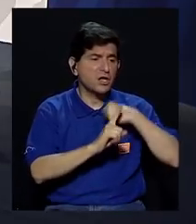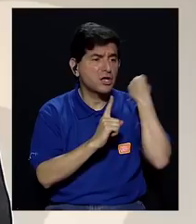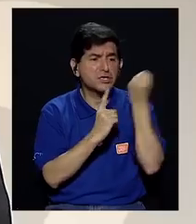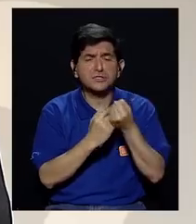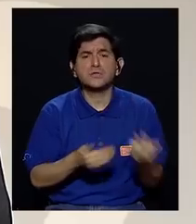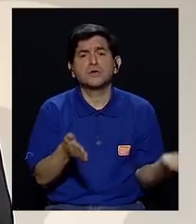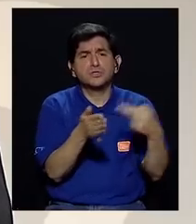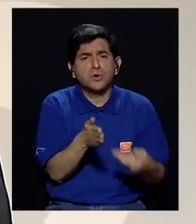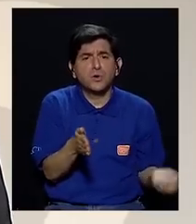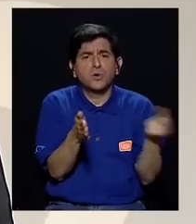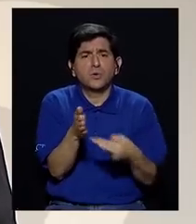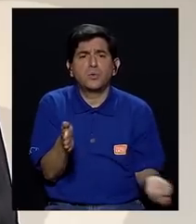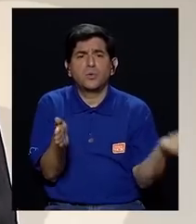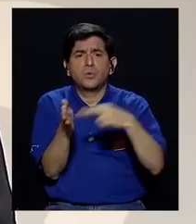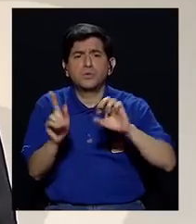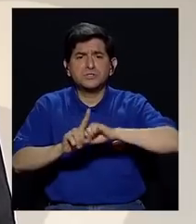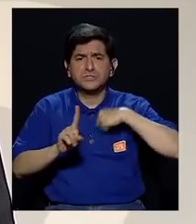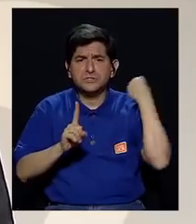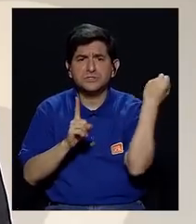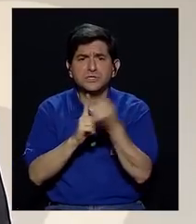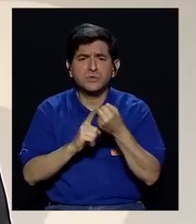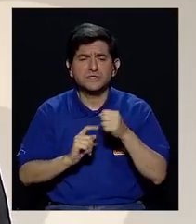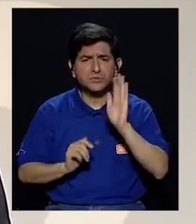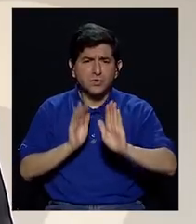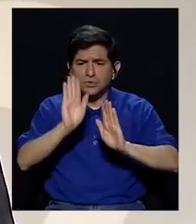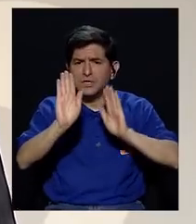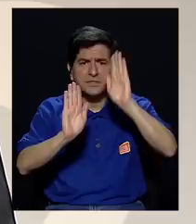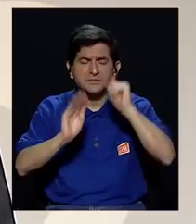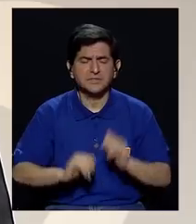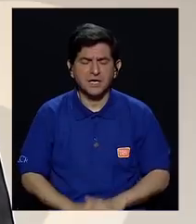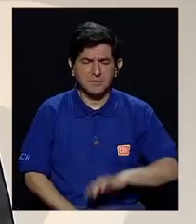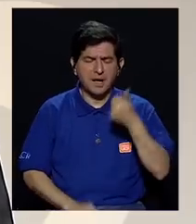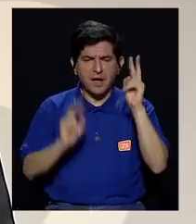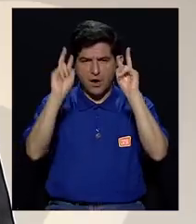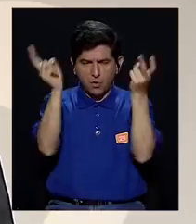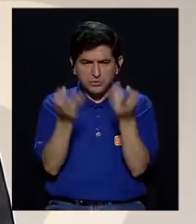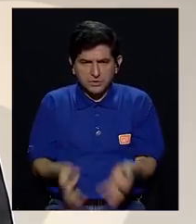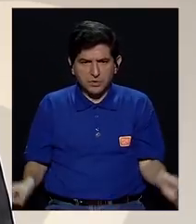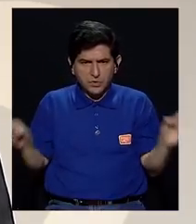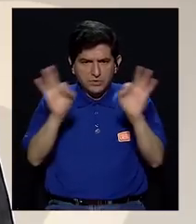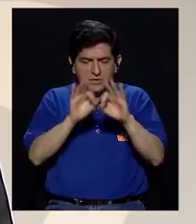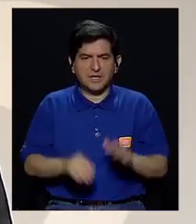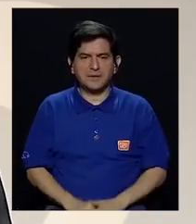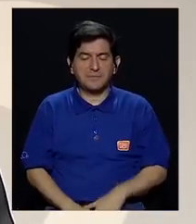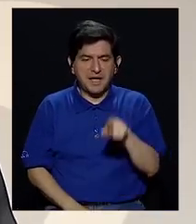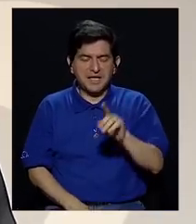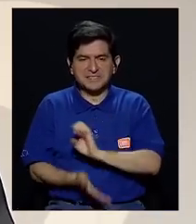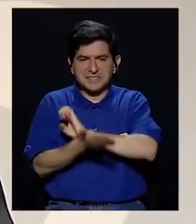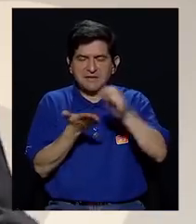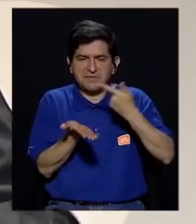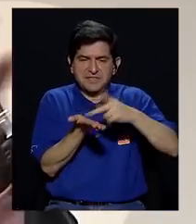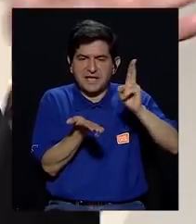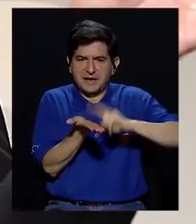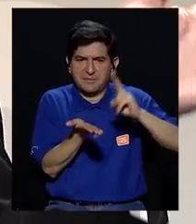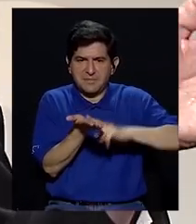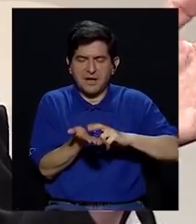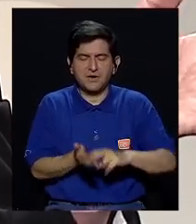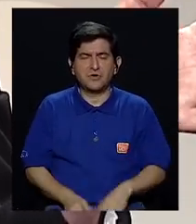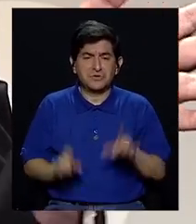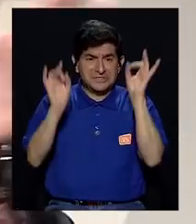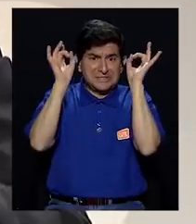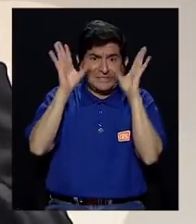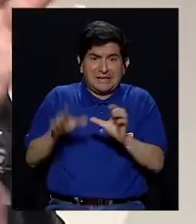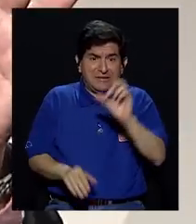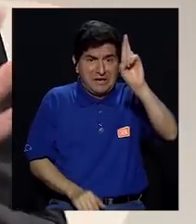condiciones para que se reproduzcan esos escenarios y esos esquemas. Otro tema que me interesa subrayar es el tema de la evasión fiscal, que es un escándalo en Costa Rica.